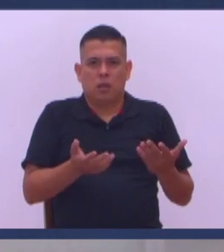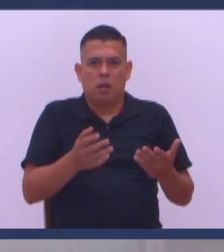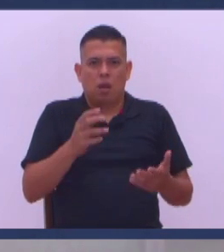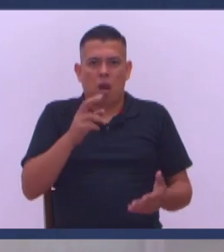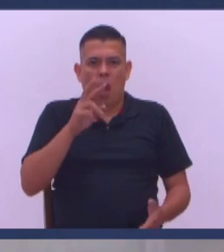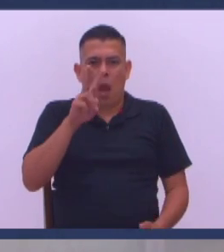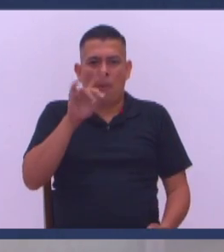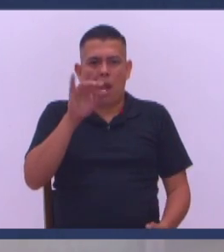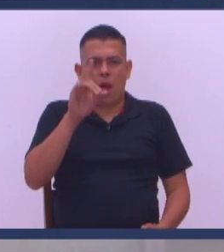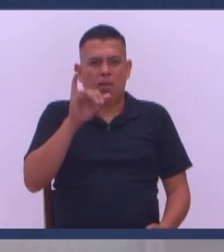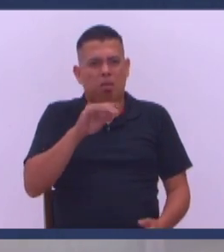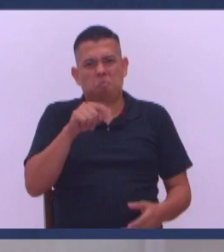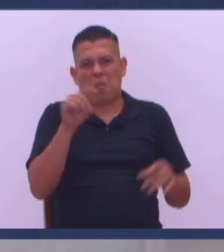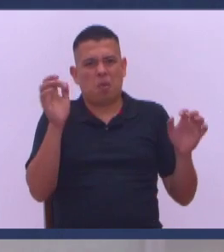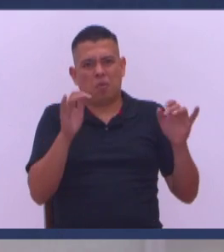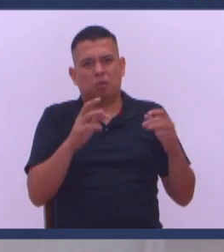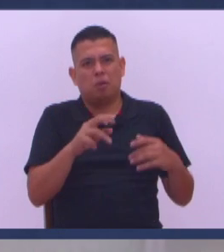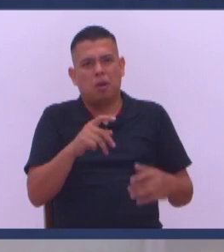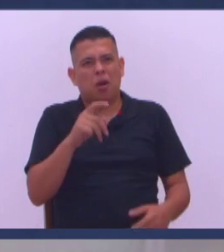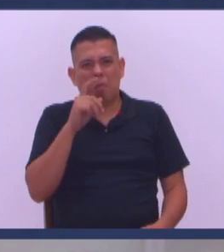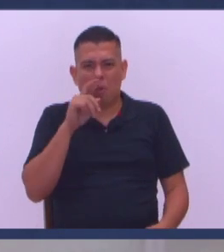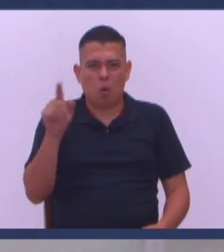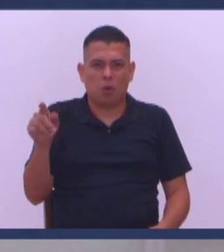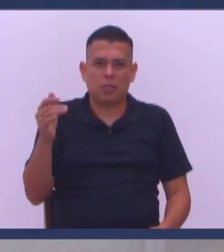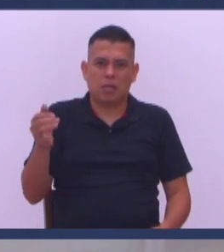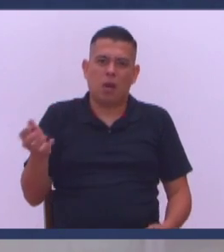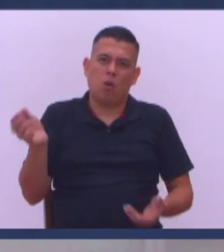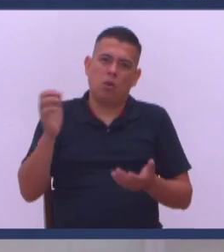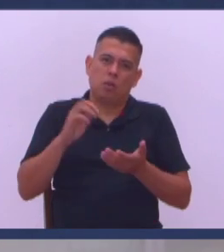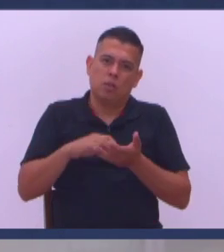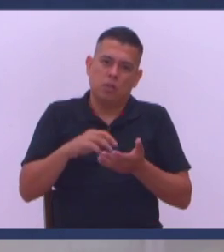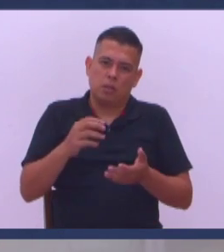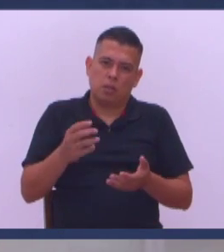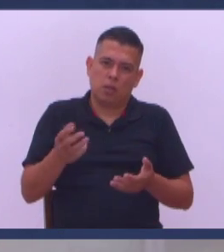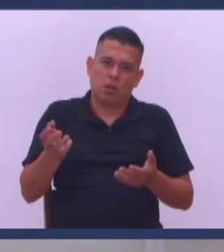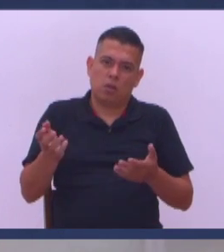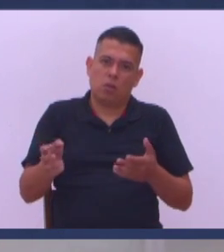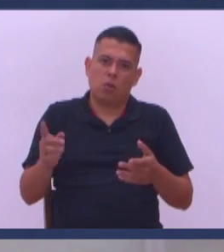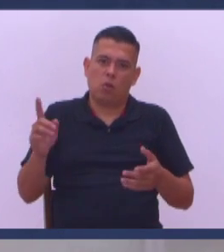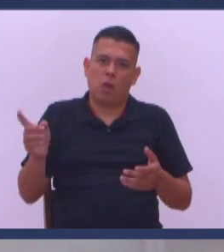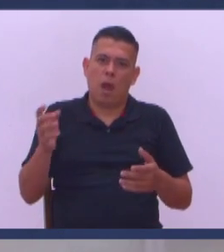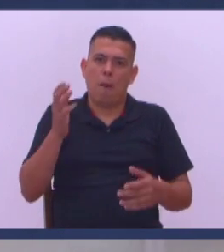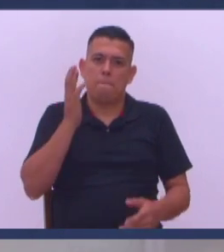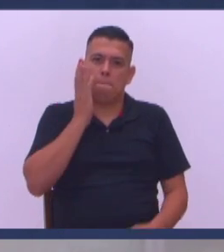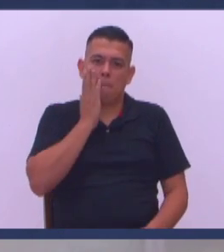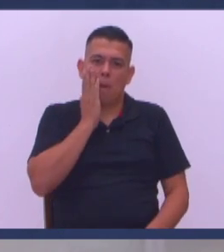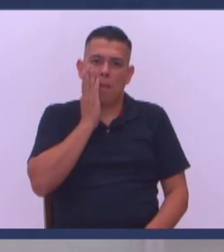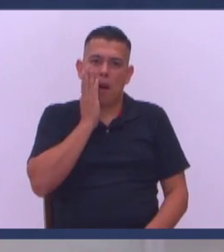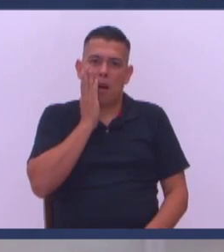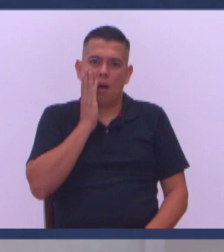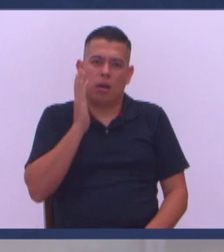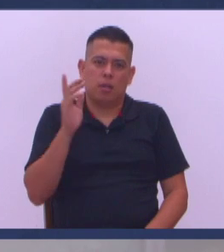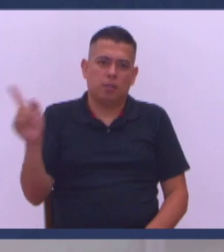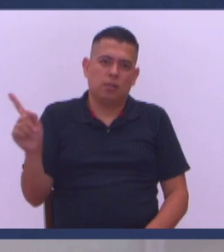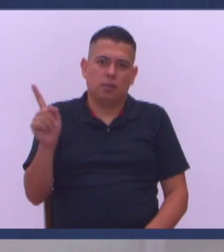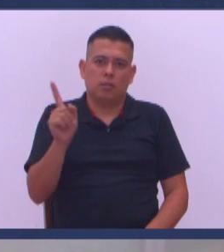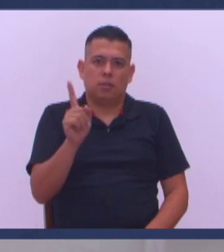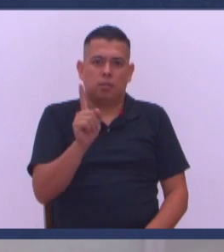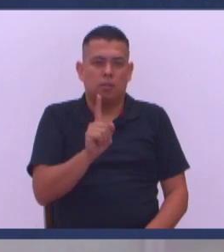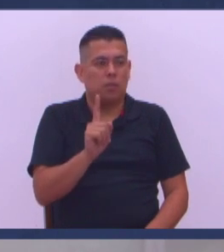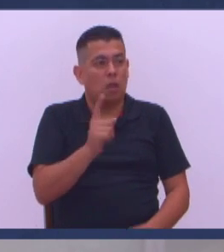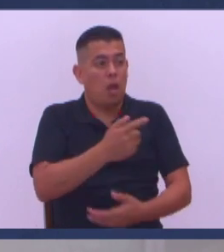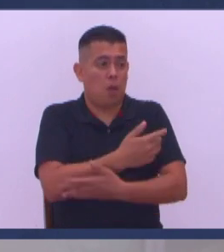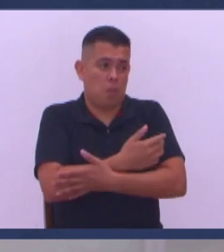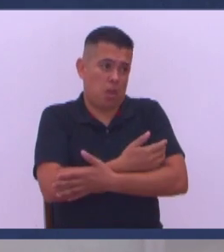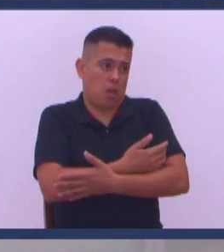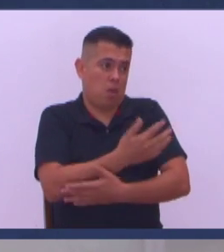Vladi Víctor Y dice Fíjate El muchacho ya bien recuperado Y aparece la mamá Mire yo